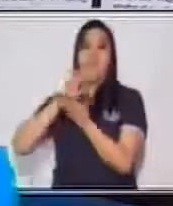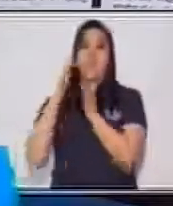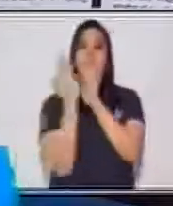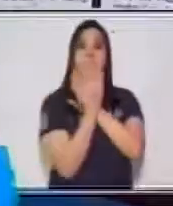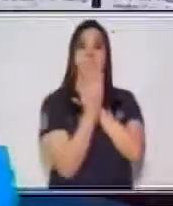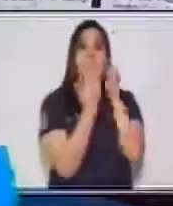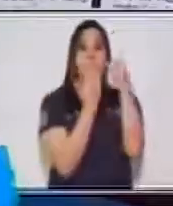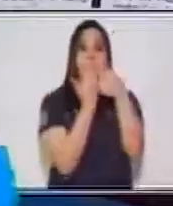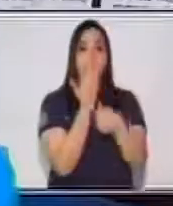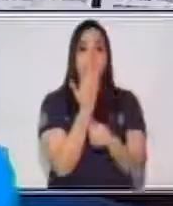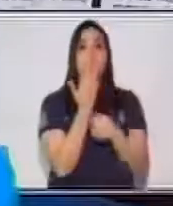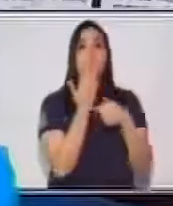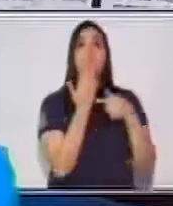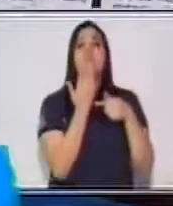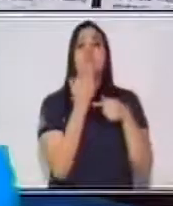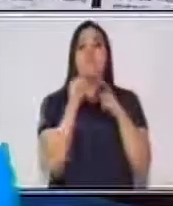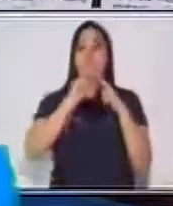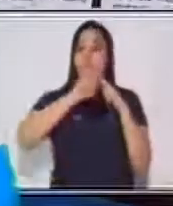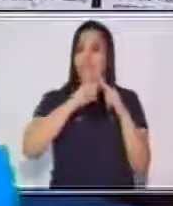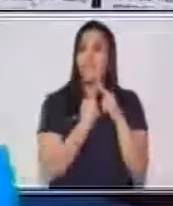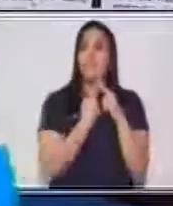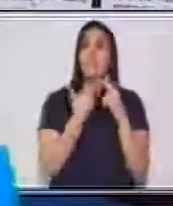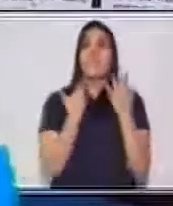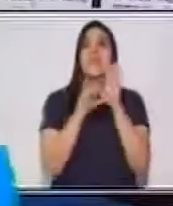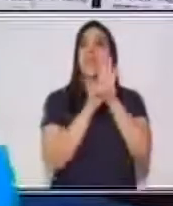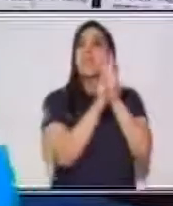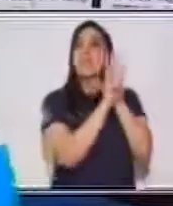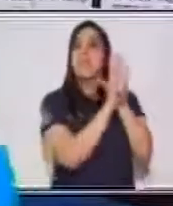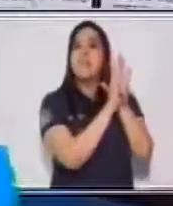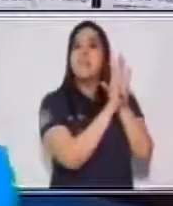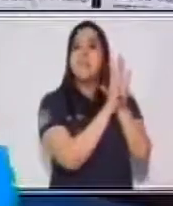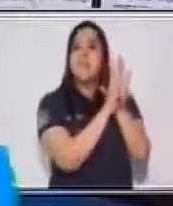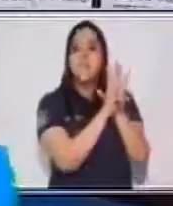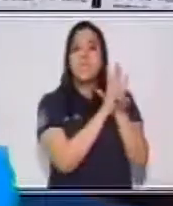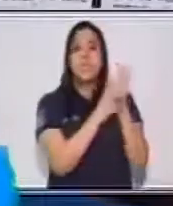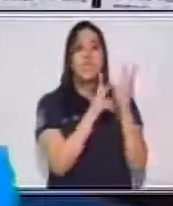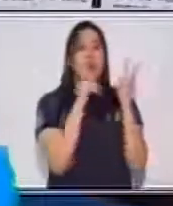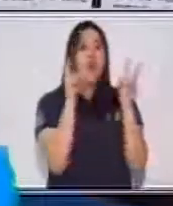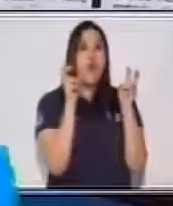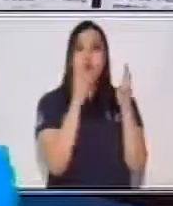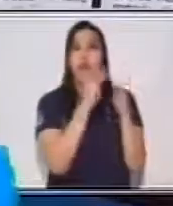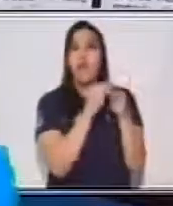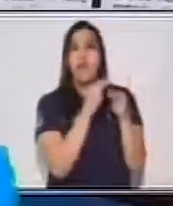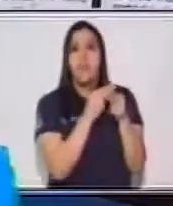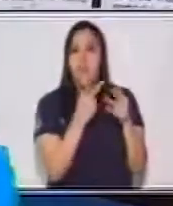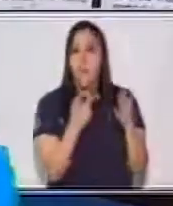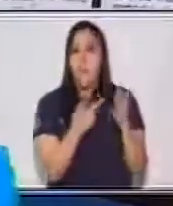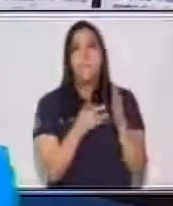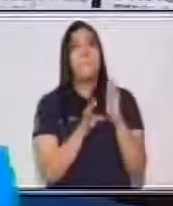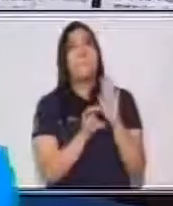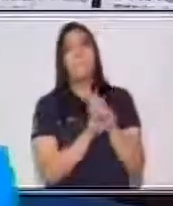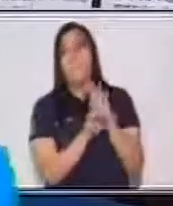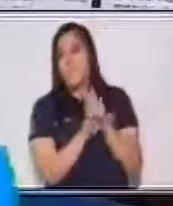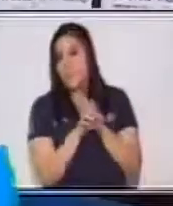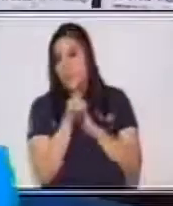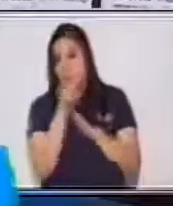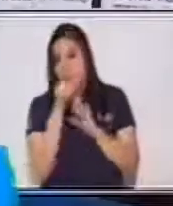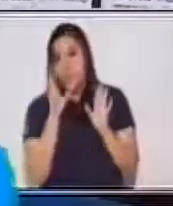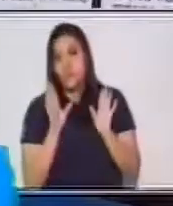elementos de identificación de lo que contiene el folleto. Por ejemplo, si tú estás haciendo algún